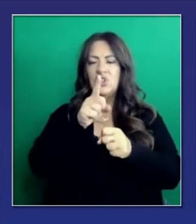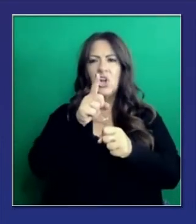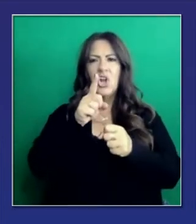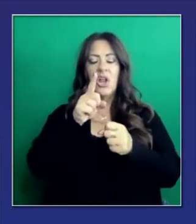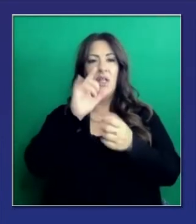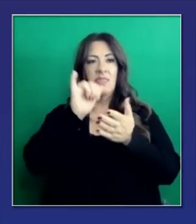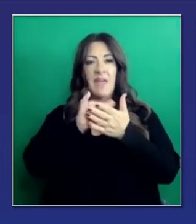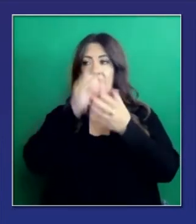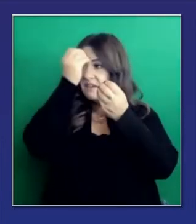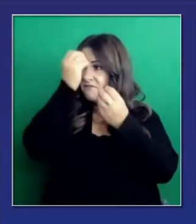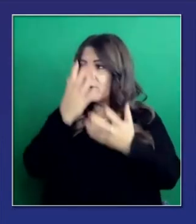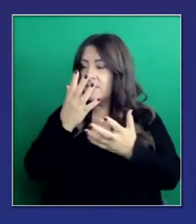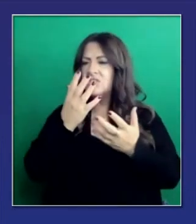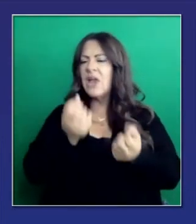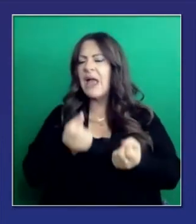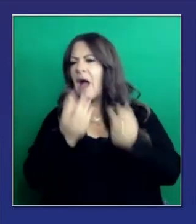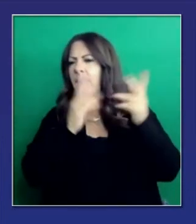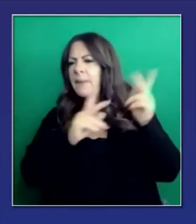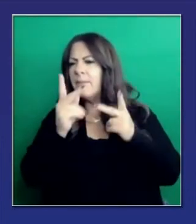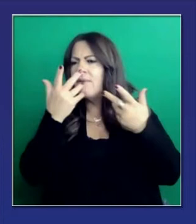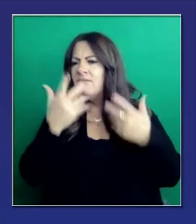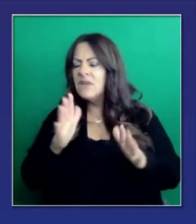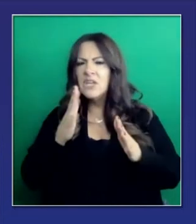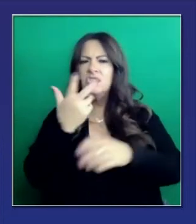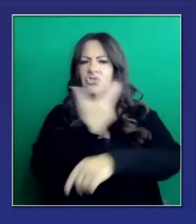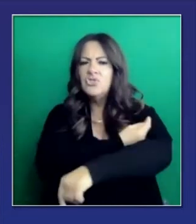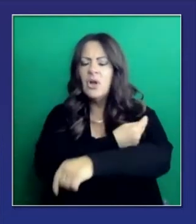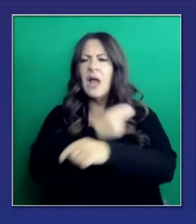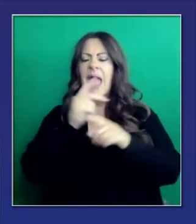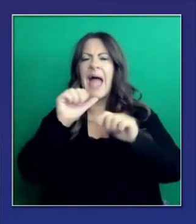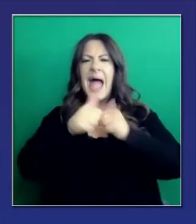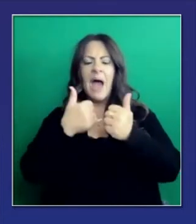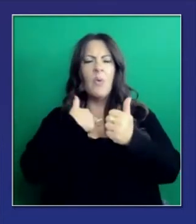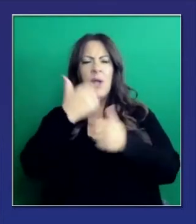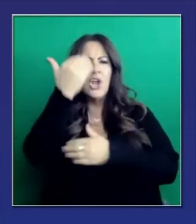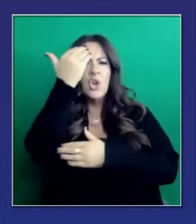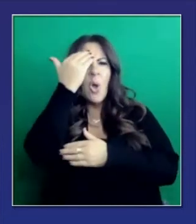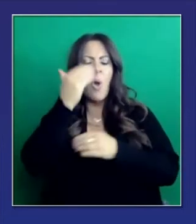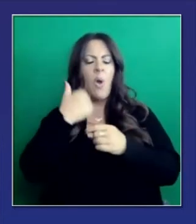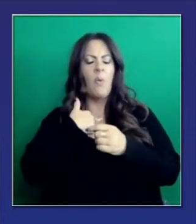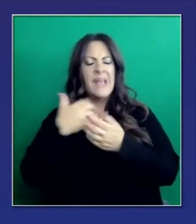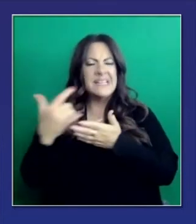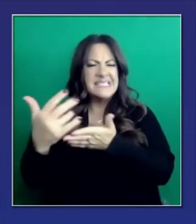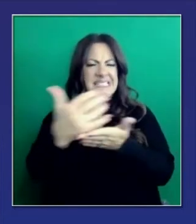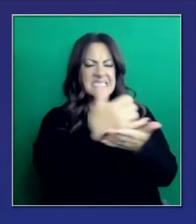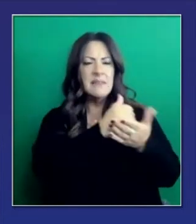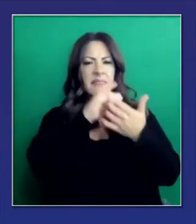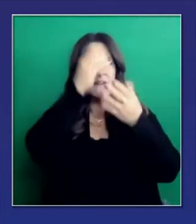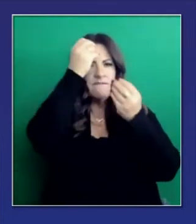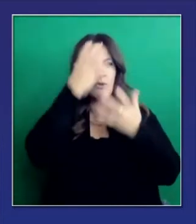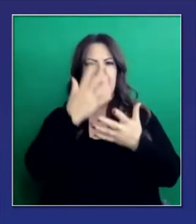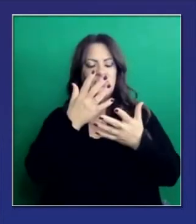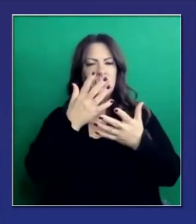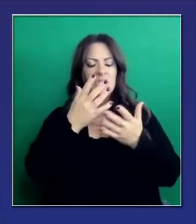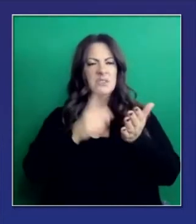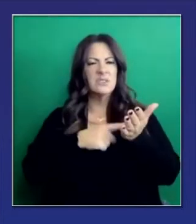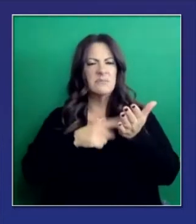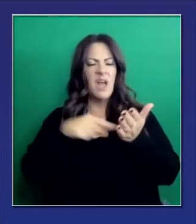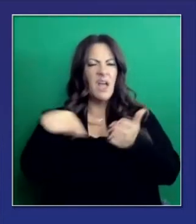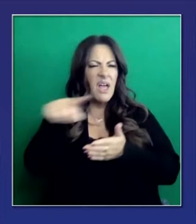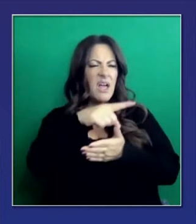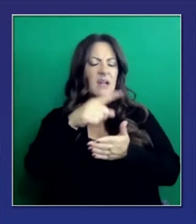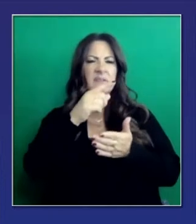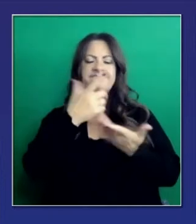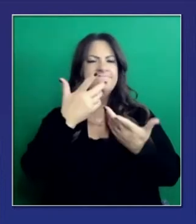son muy importantes. Han sido claros. Han sido un reto grande para nosotros. La parte de los datos que